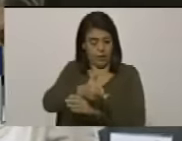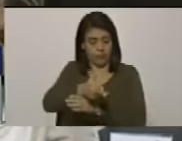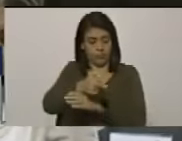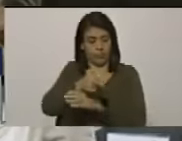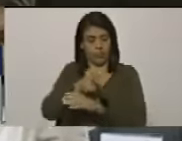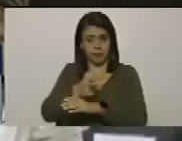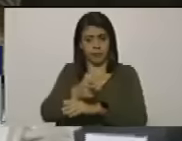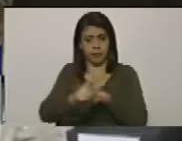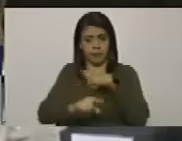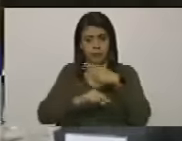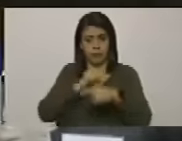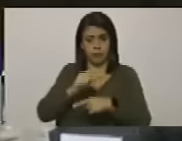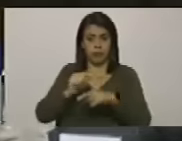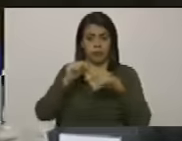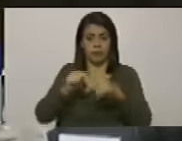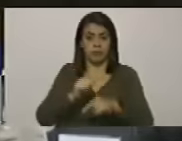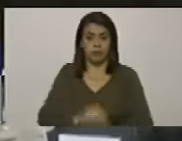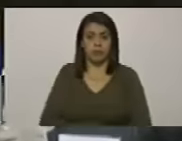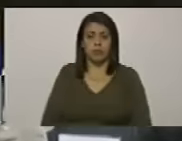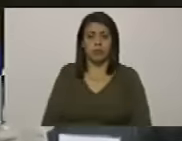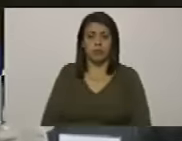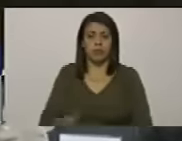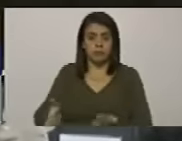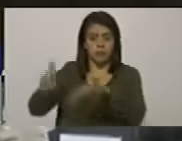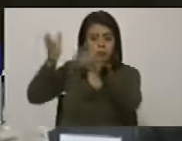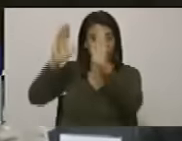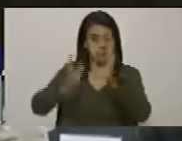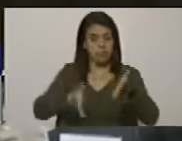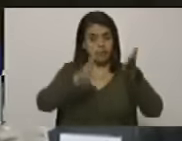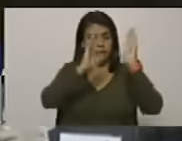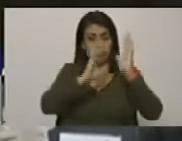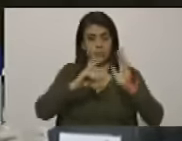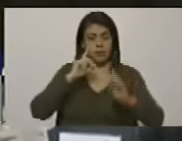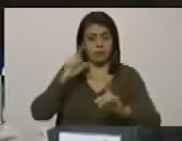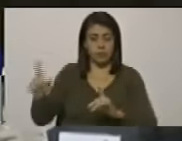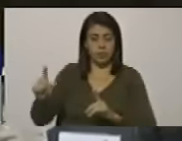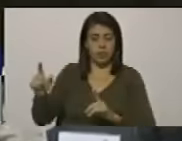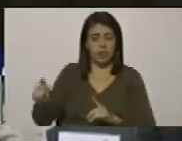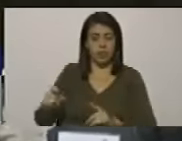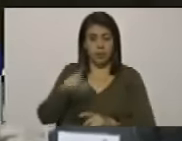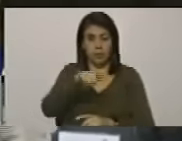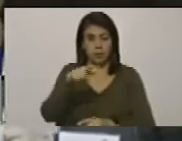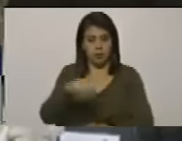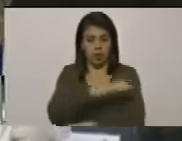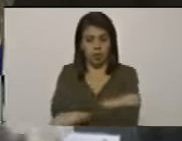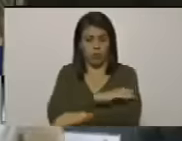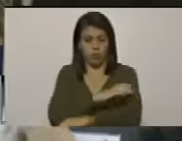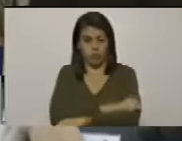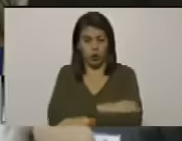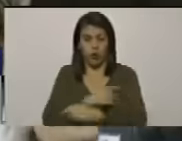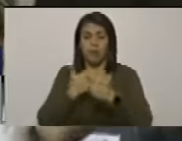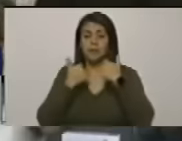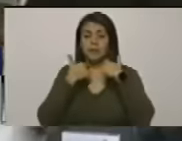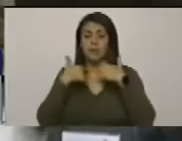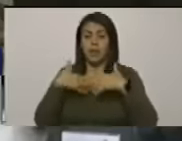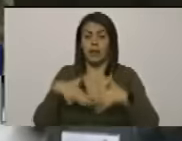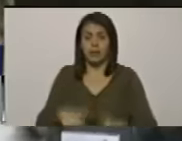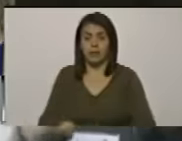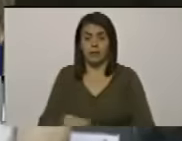desde edificios cercanos los golpistas derrotados pocas horas después